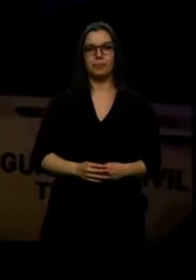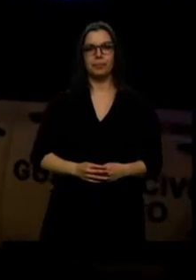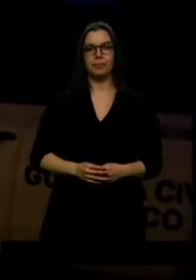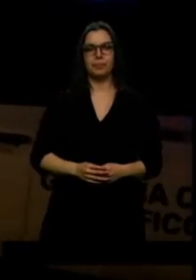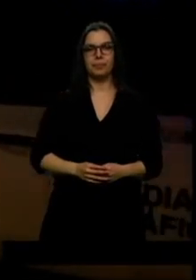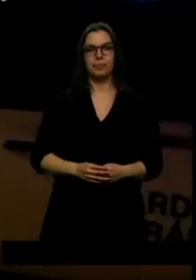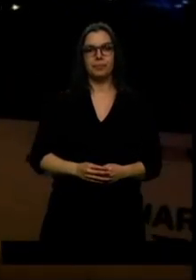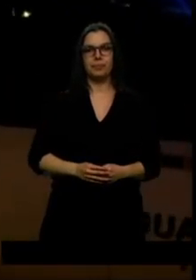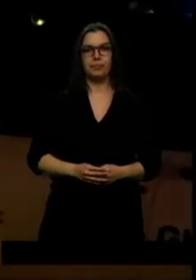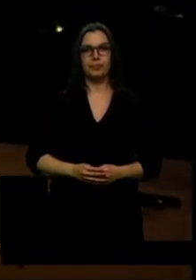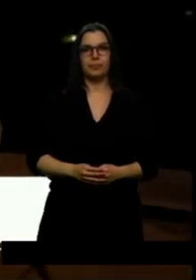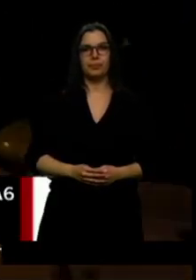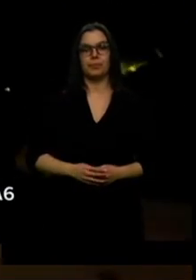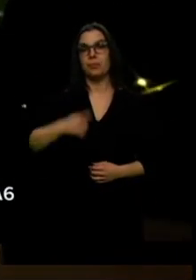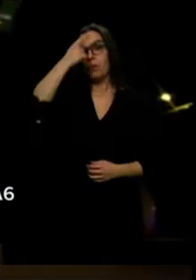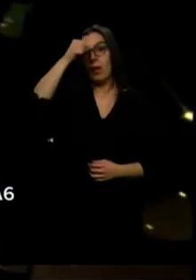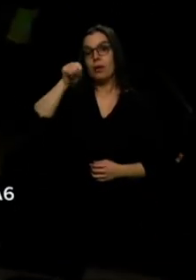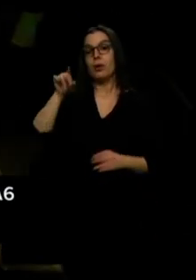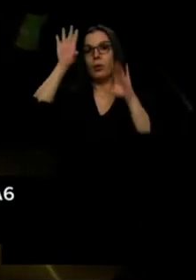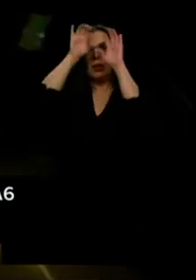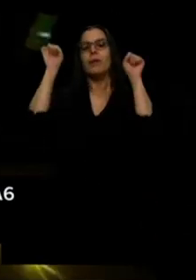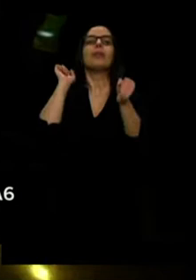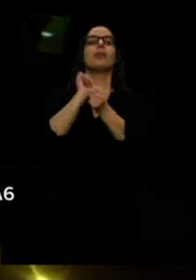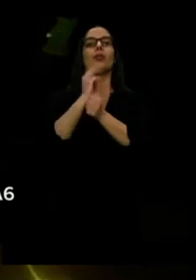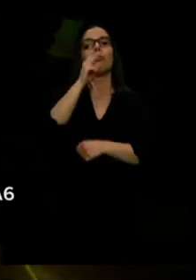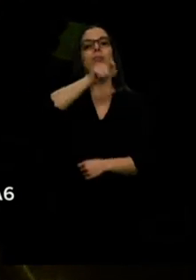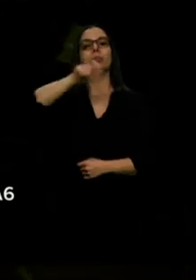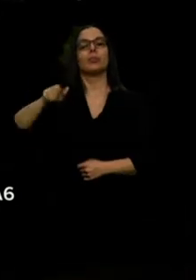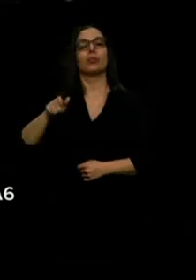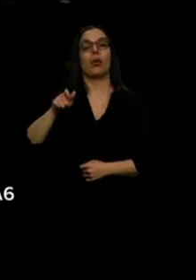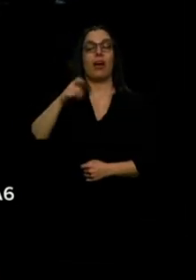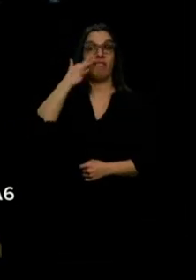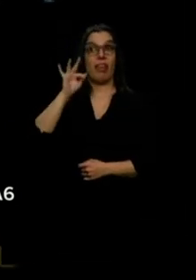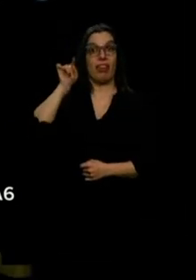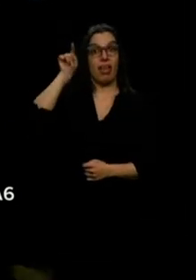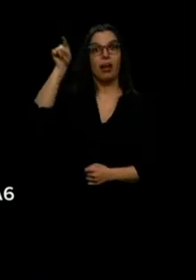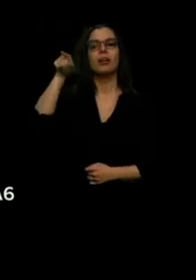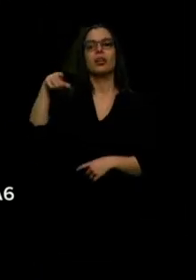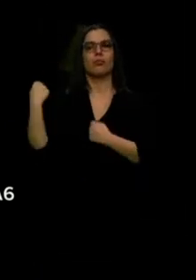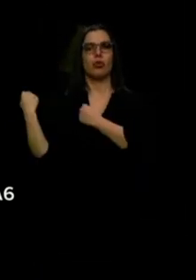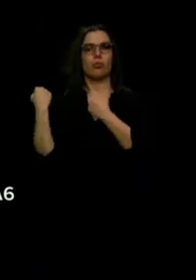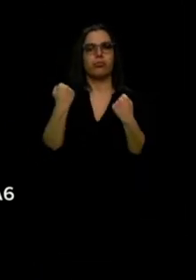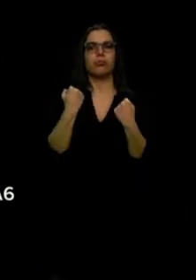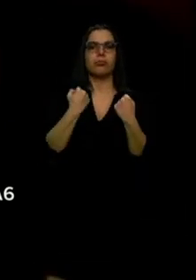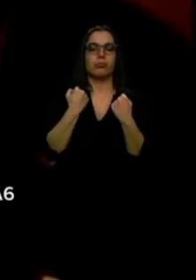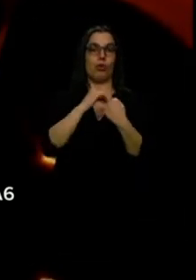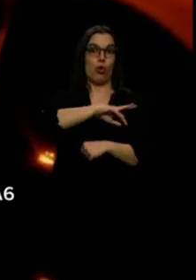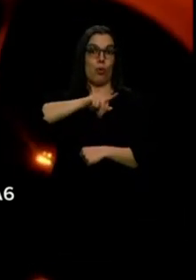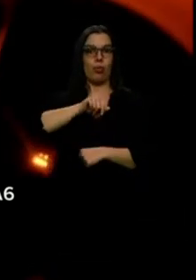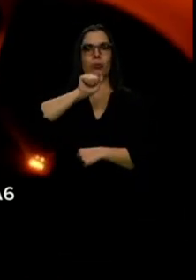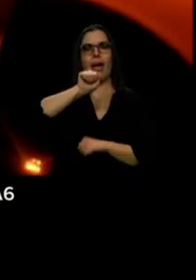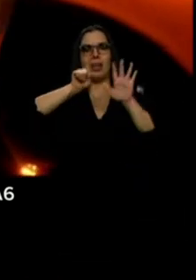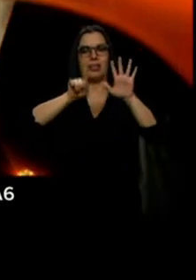En Ávila la Guardia Civil ha detenido a dos ciudadanos de nacionalidad francesa mientras circulaban con un vehículo robado por la A6, en sentido a Coruña.